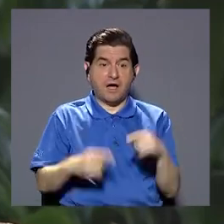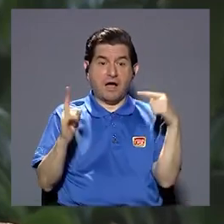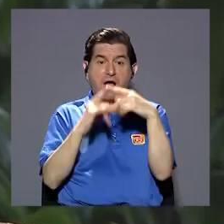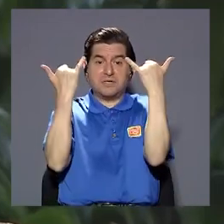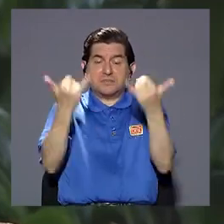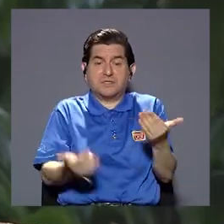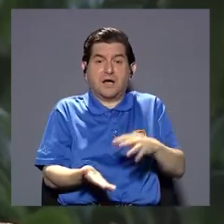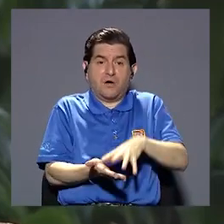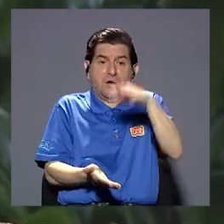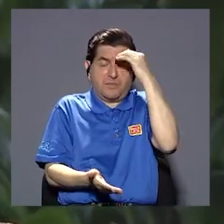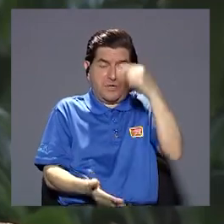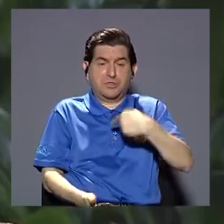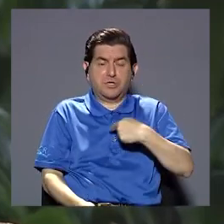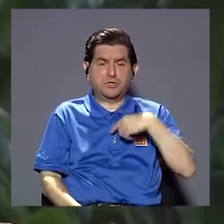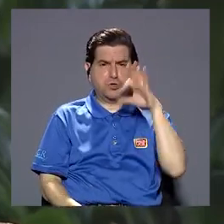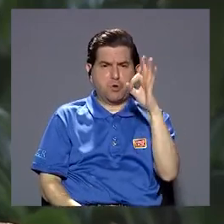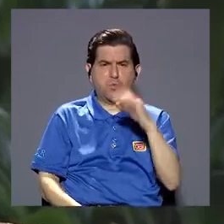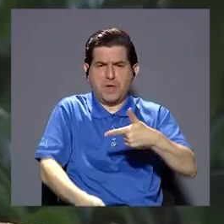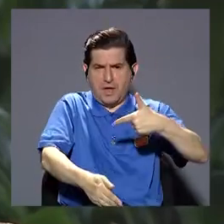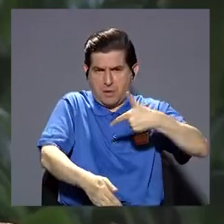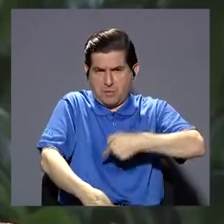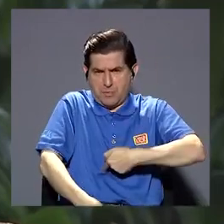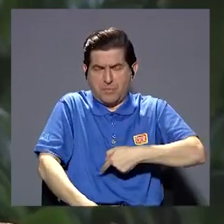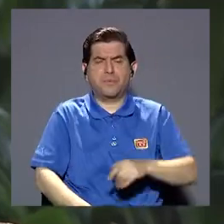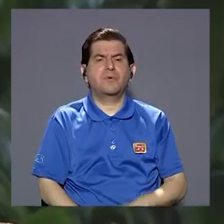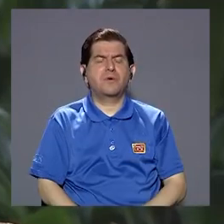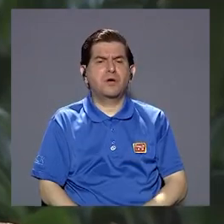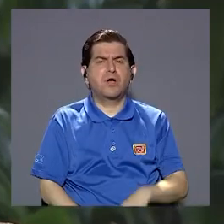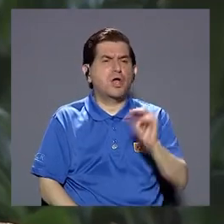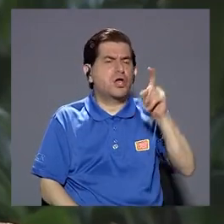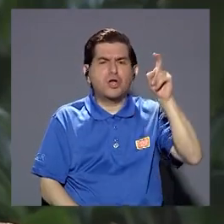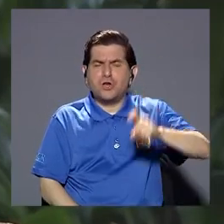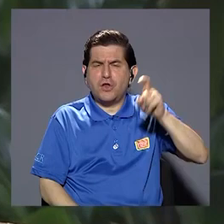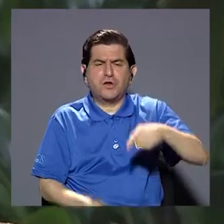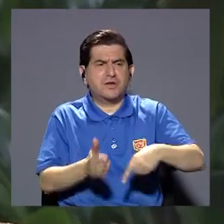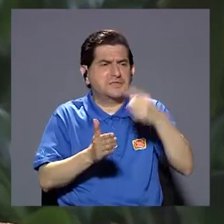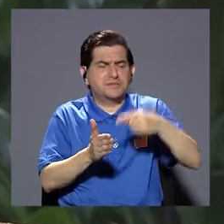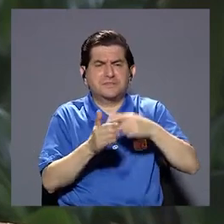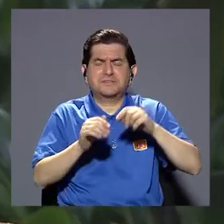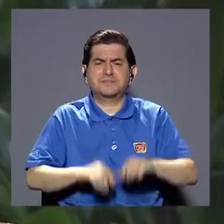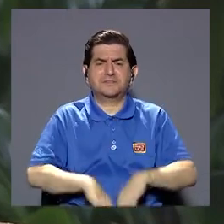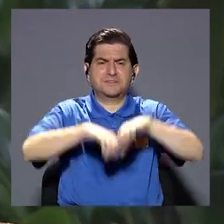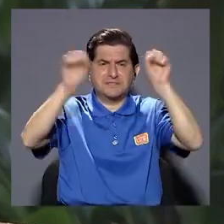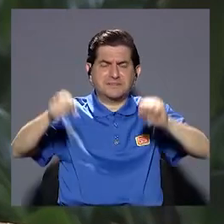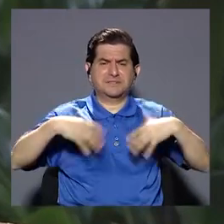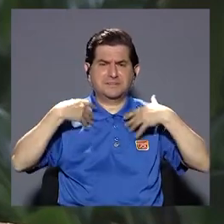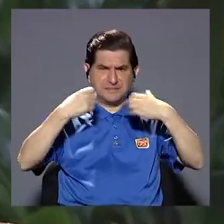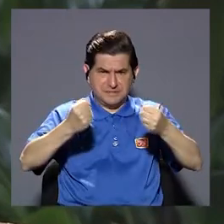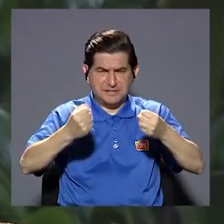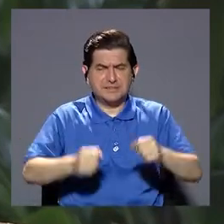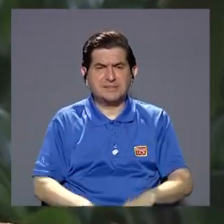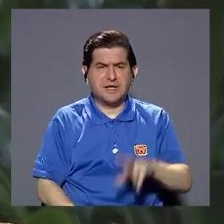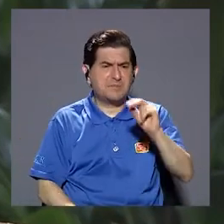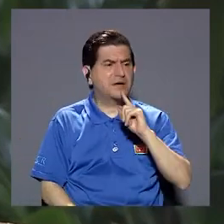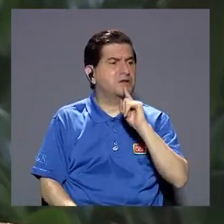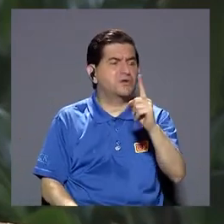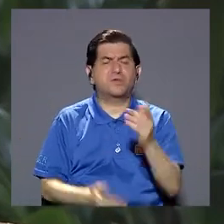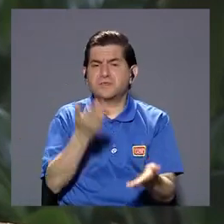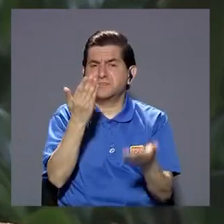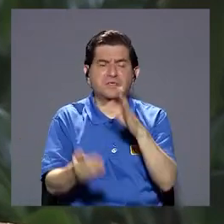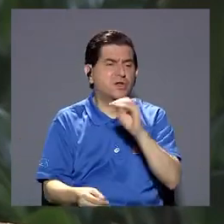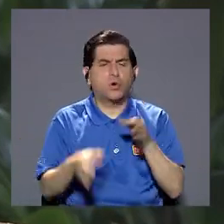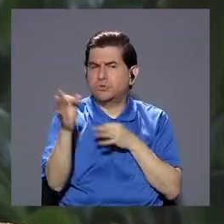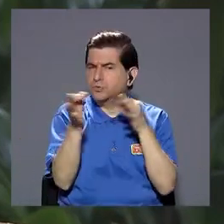personas salen contentas salen satisfechas dicen yo tengo 20 años de ser diabético y esto no lo sabía hasta ahora me estoy aprendiendo a poner bien una